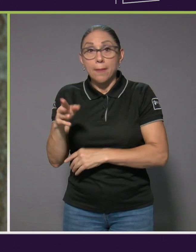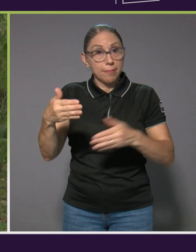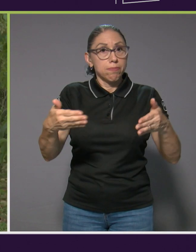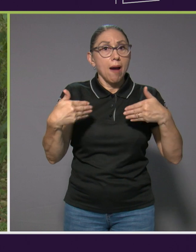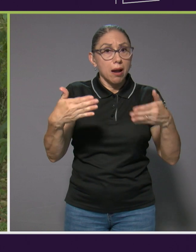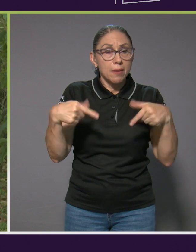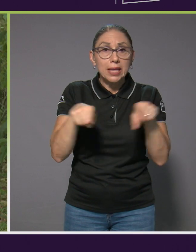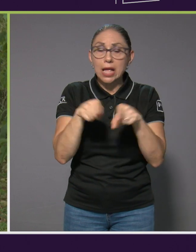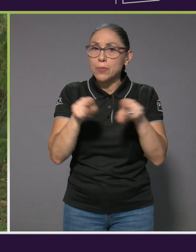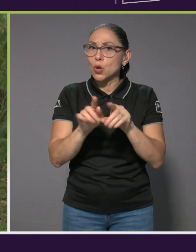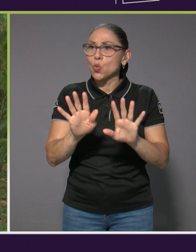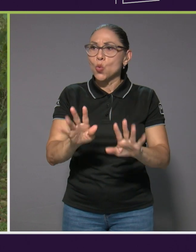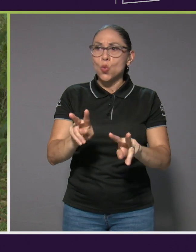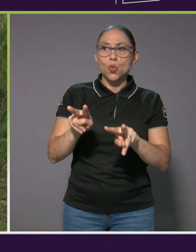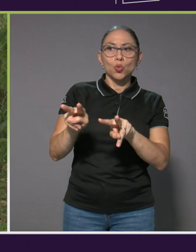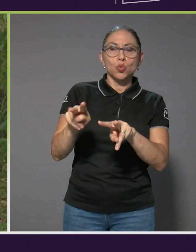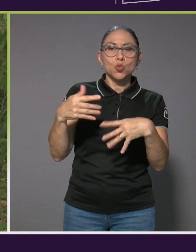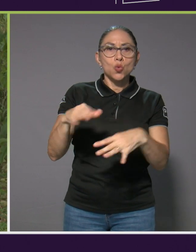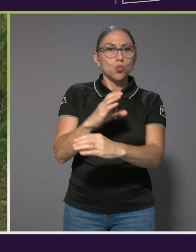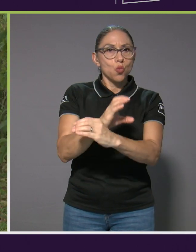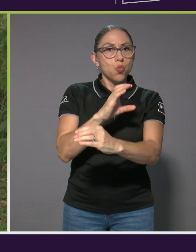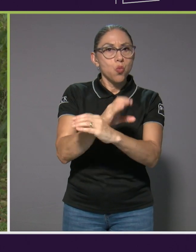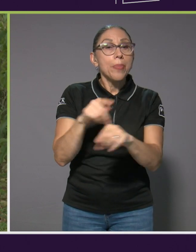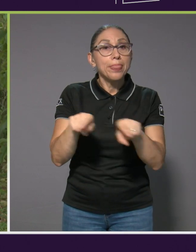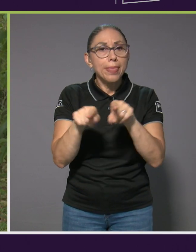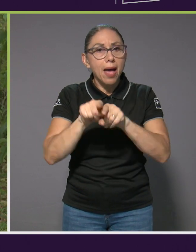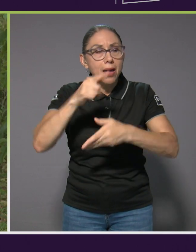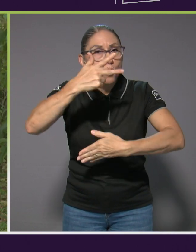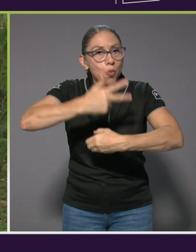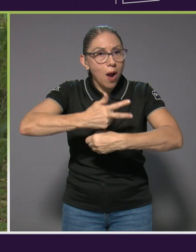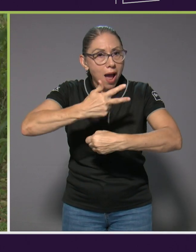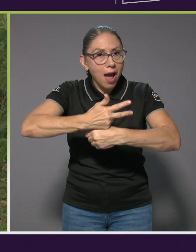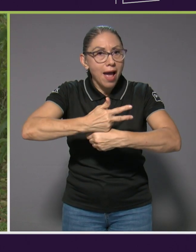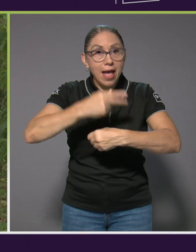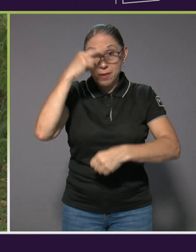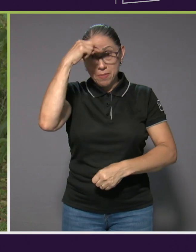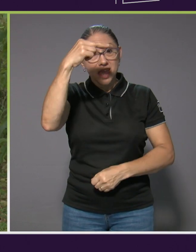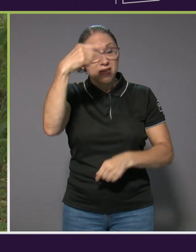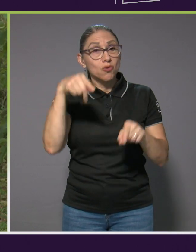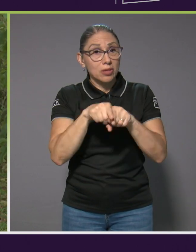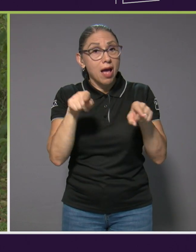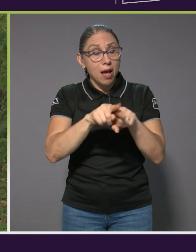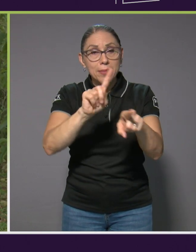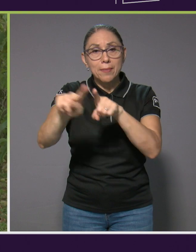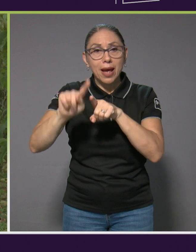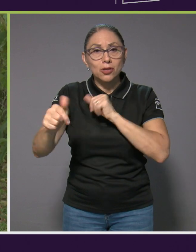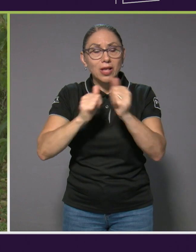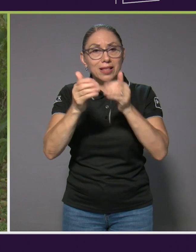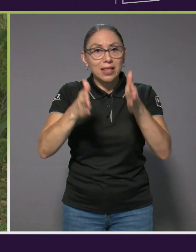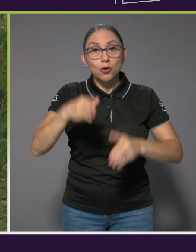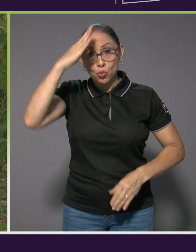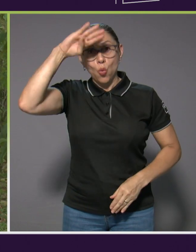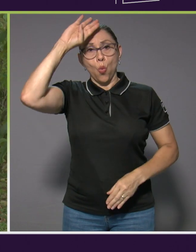están ahí, Guatemala, México, México está sacando varios atletas, Cuba.